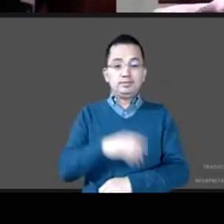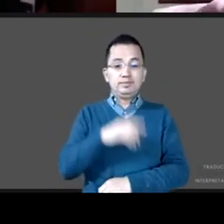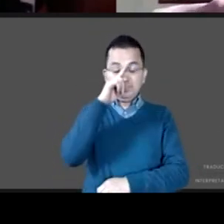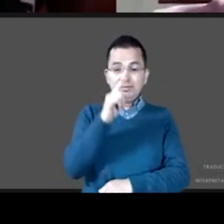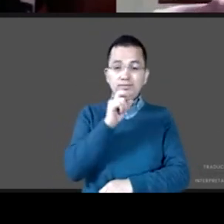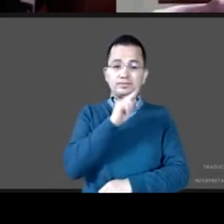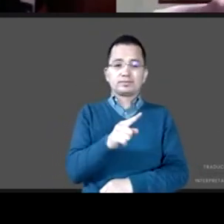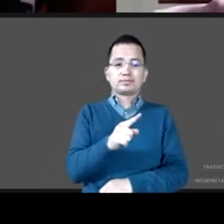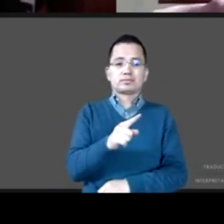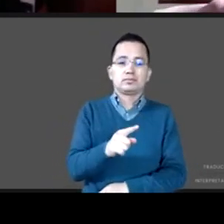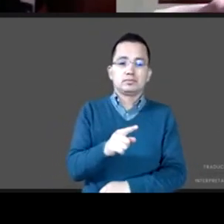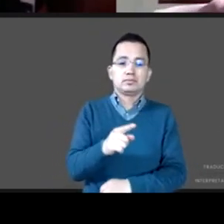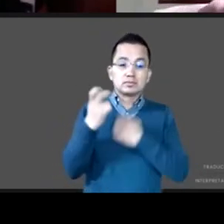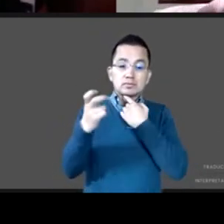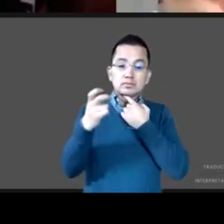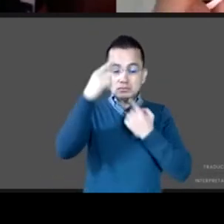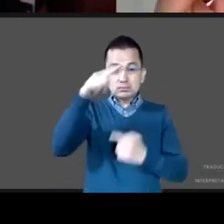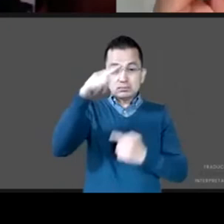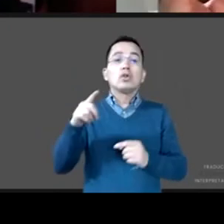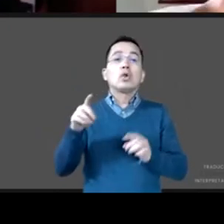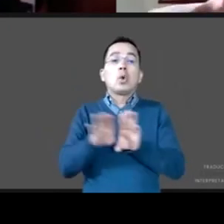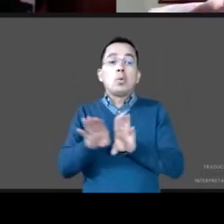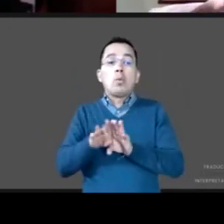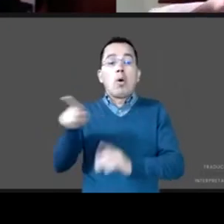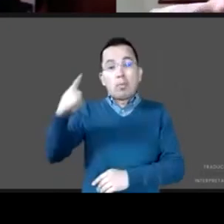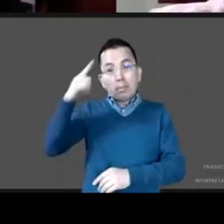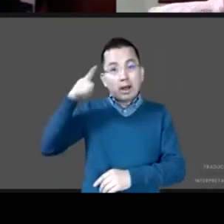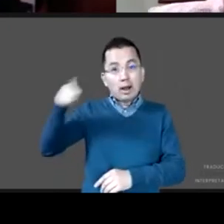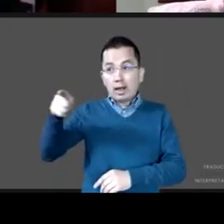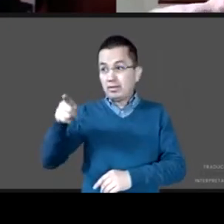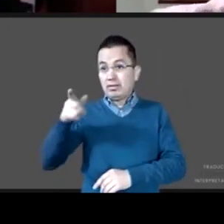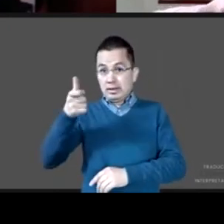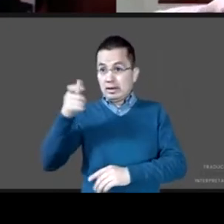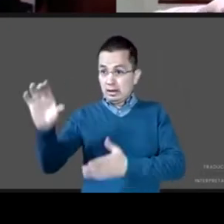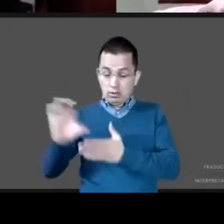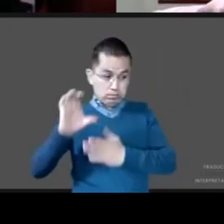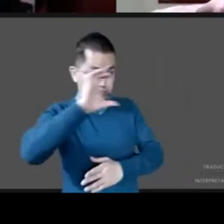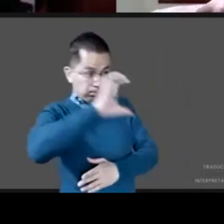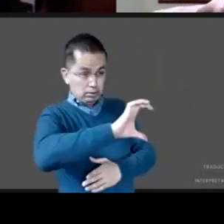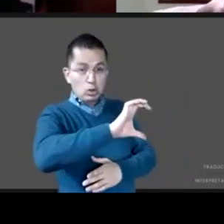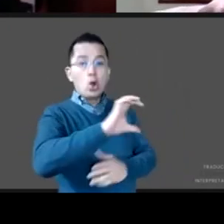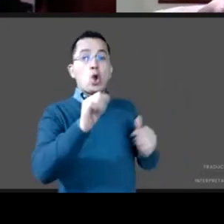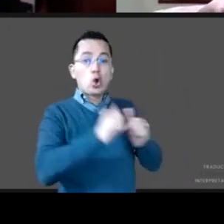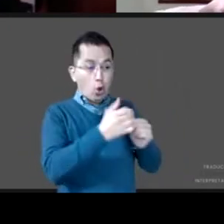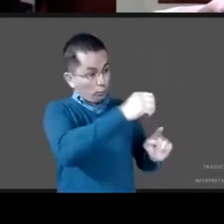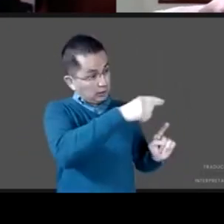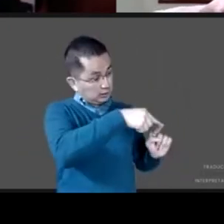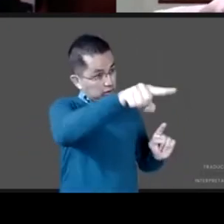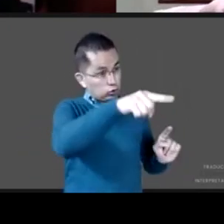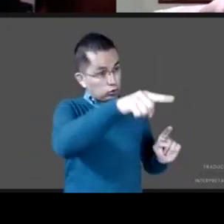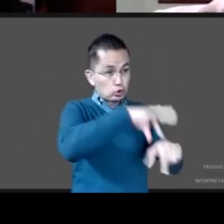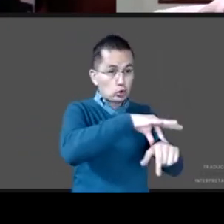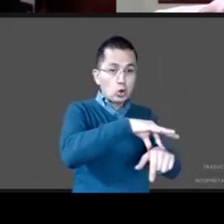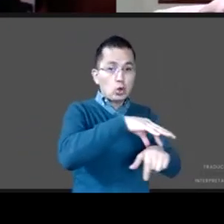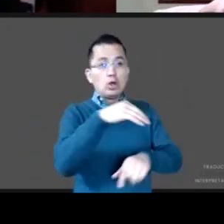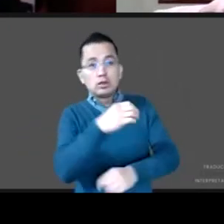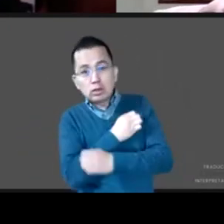las oraciones condicionadas a no condicionadas lo que sí te puedo plantear en este momento es que claramente